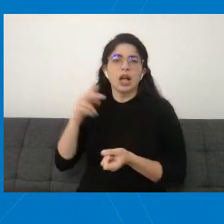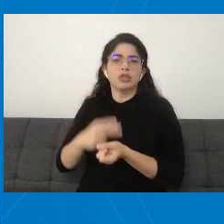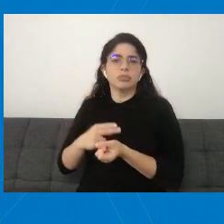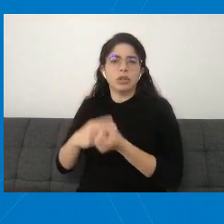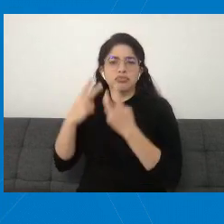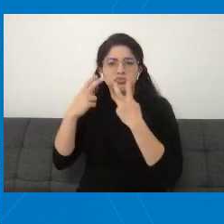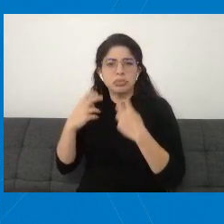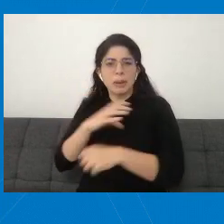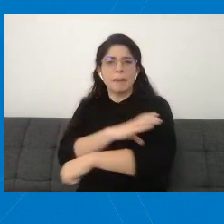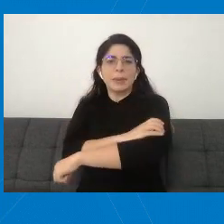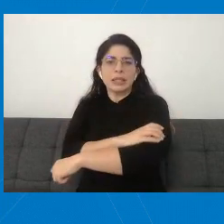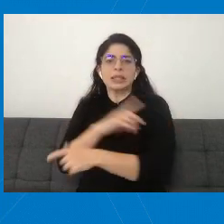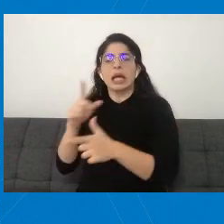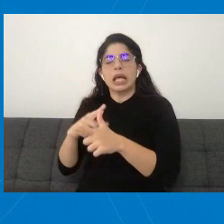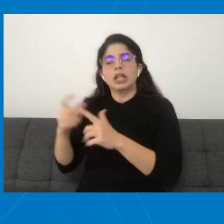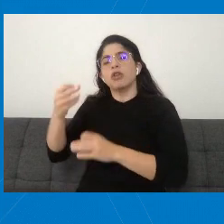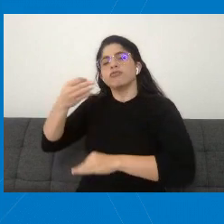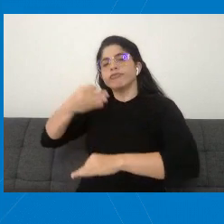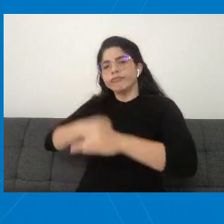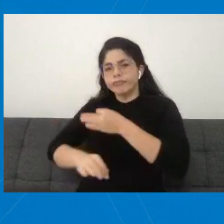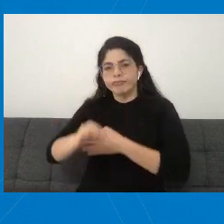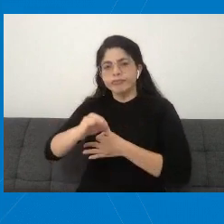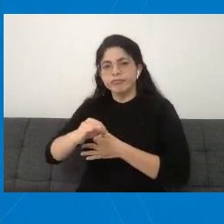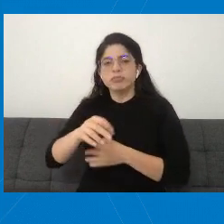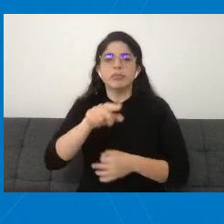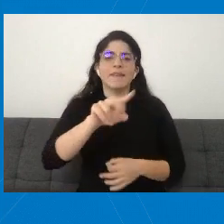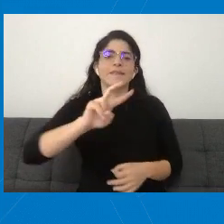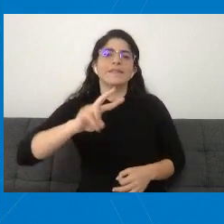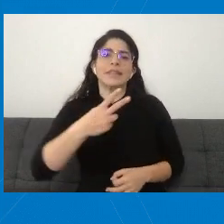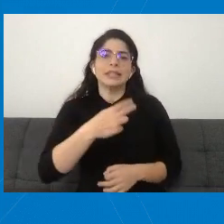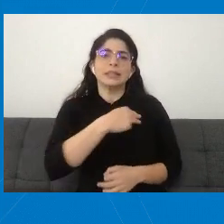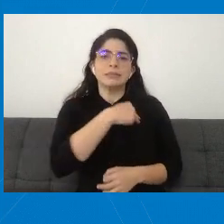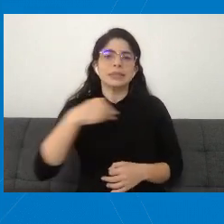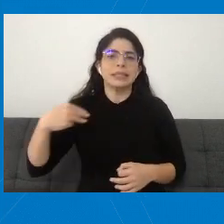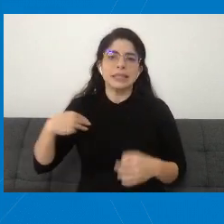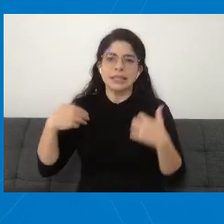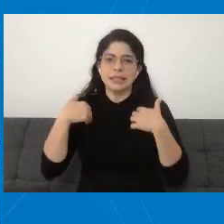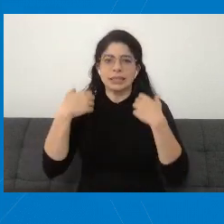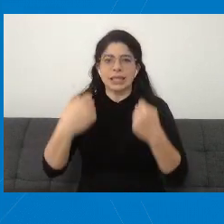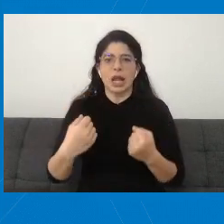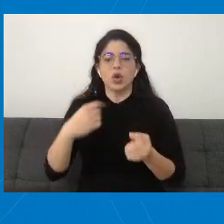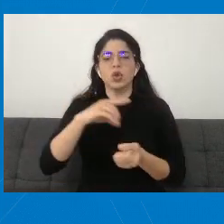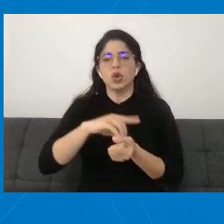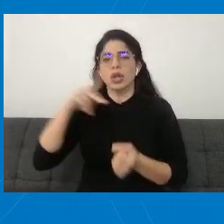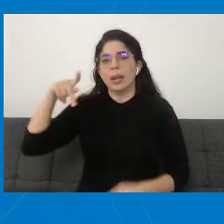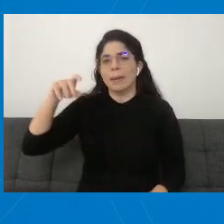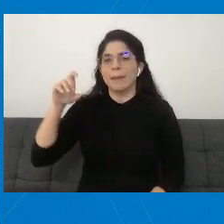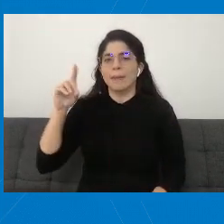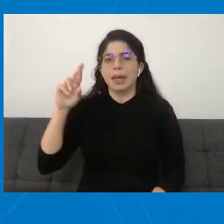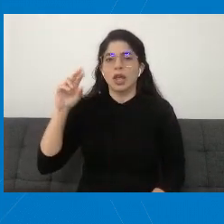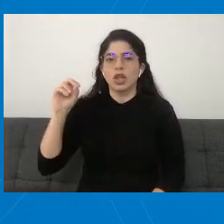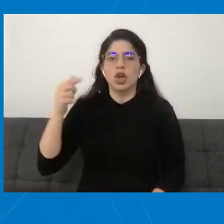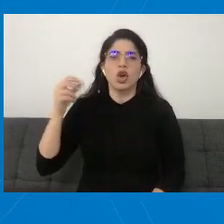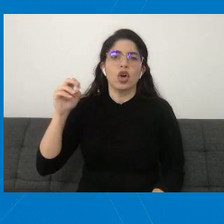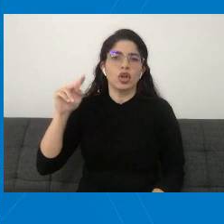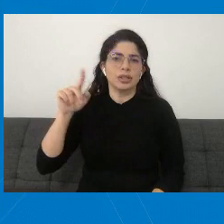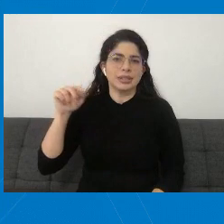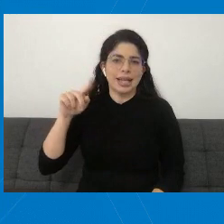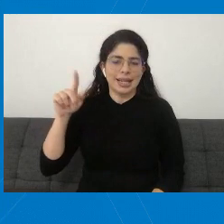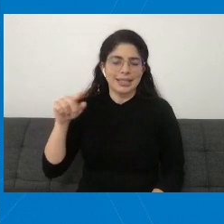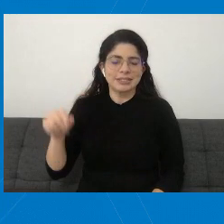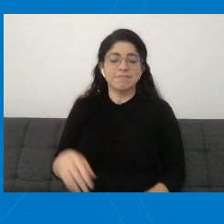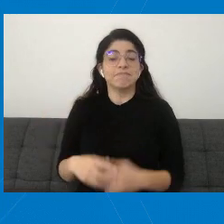por lo cual hoy contamos con la presencia del viceministro de Salud, del doctor Pedro González. Continuamos con las